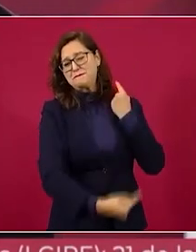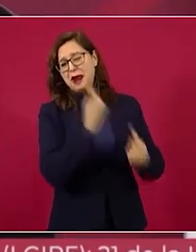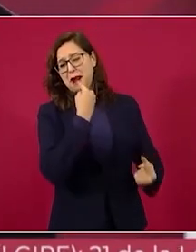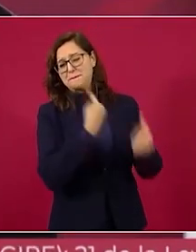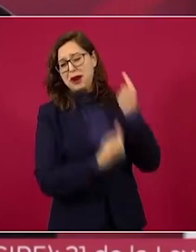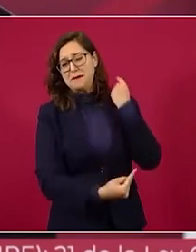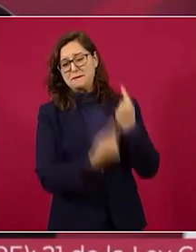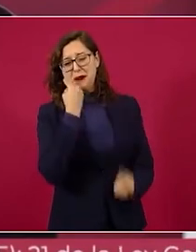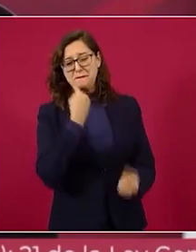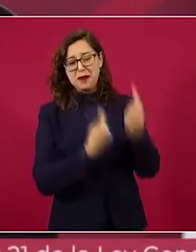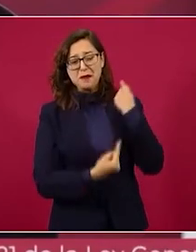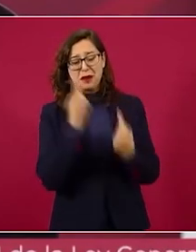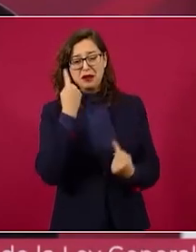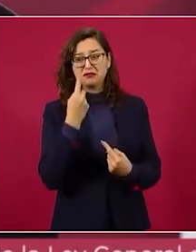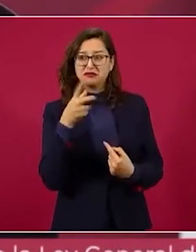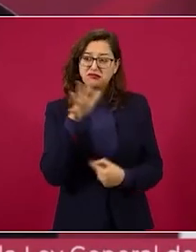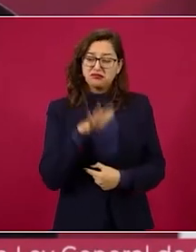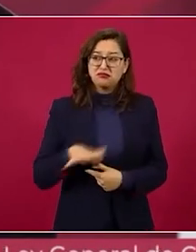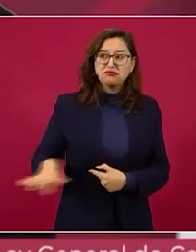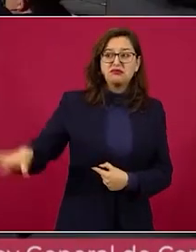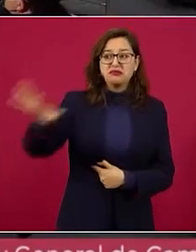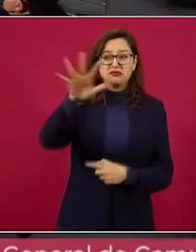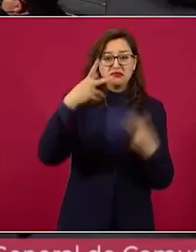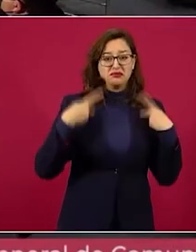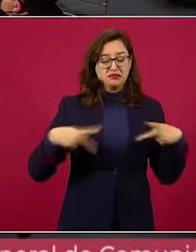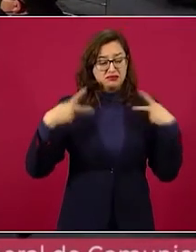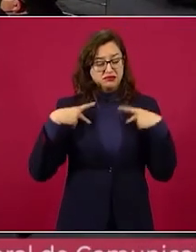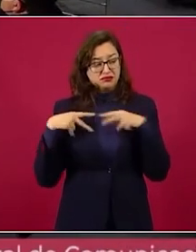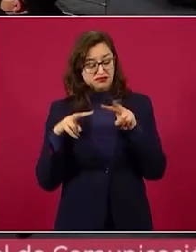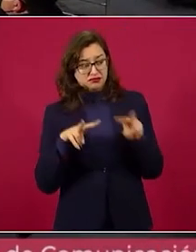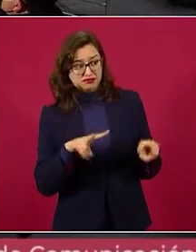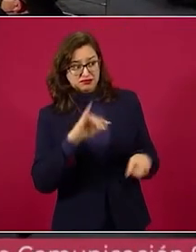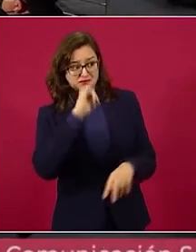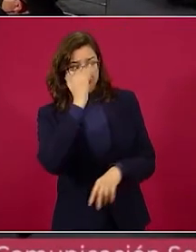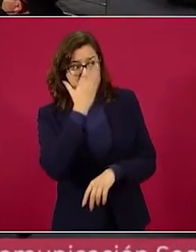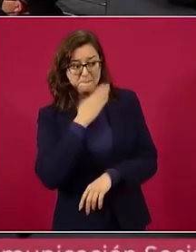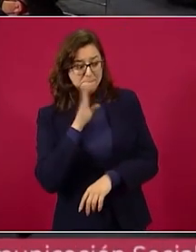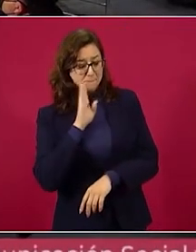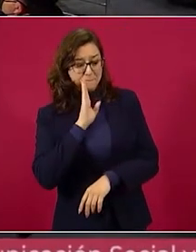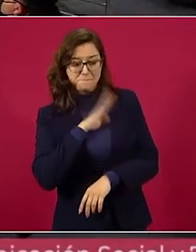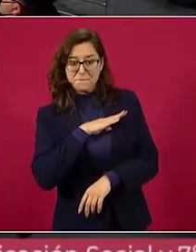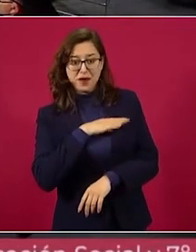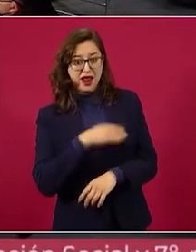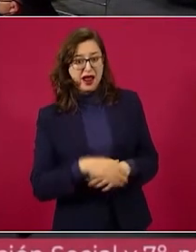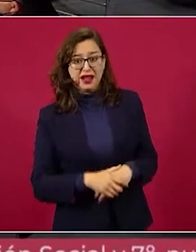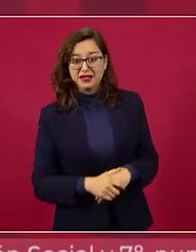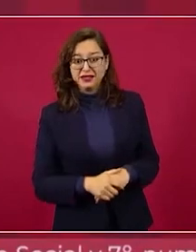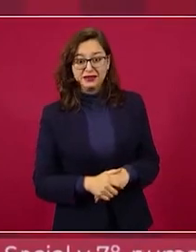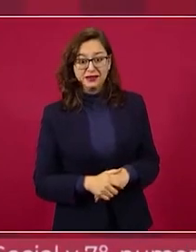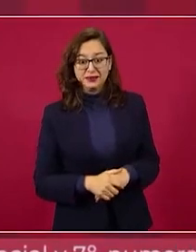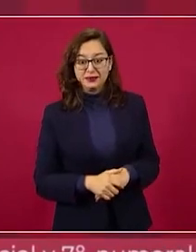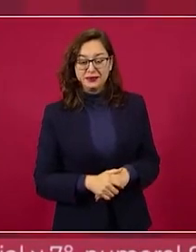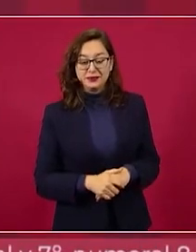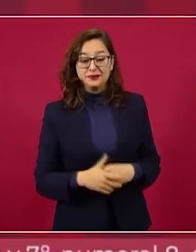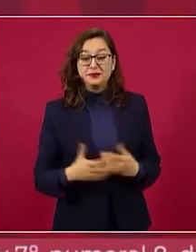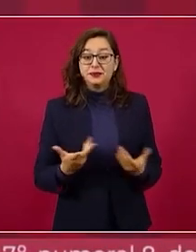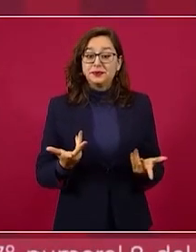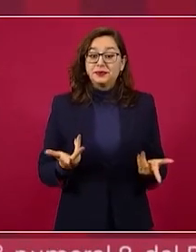ven mal nada más piensan que este de esa manera